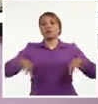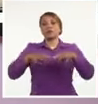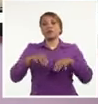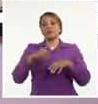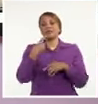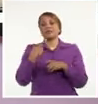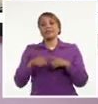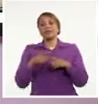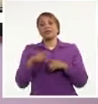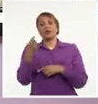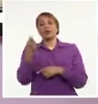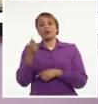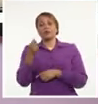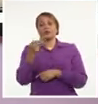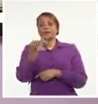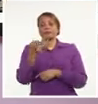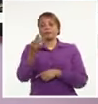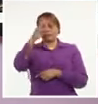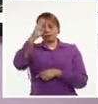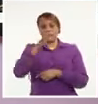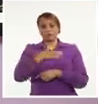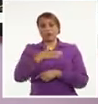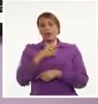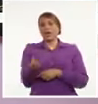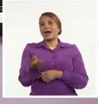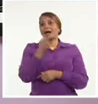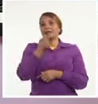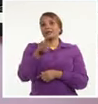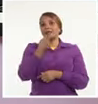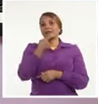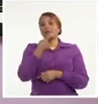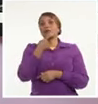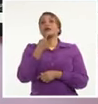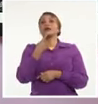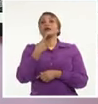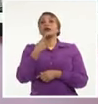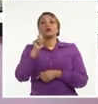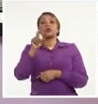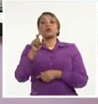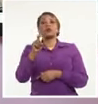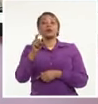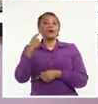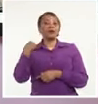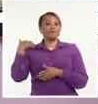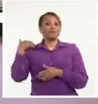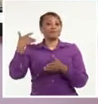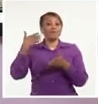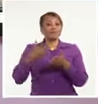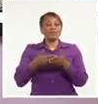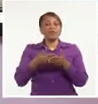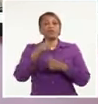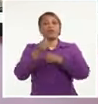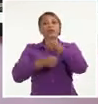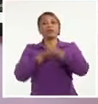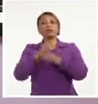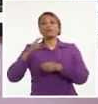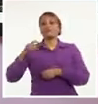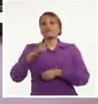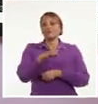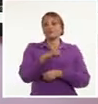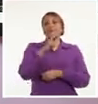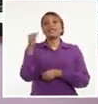el país. Incluso antibiótico de colistina, un antibiótico de última generación, usado para bacterias gram